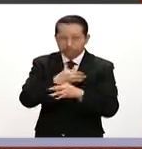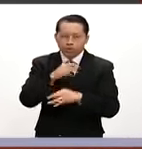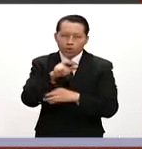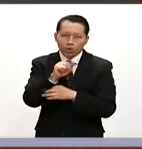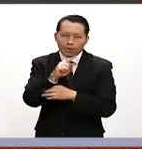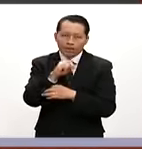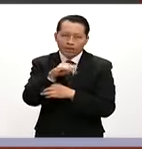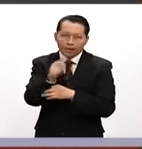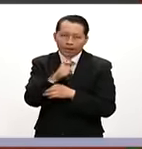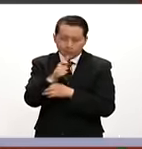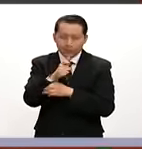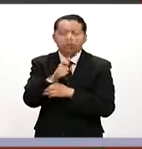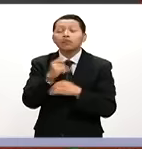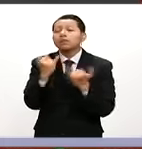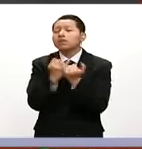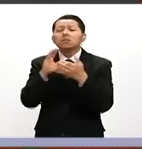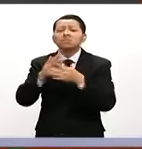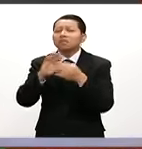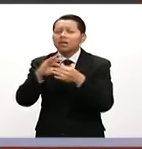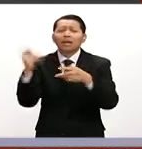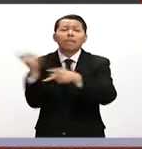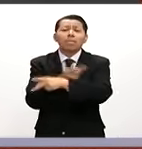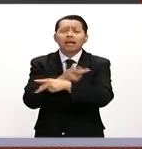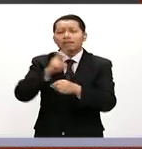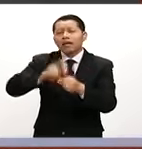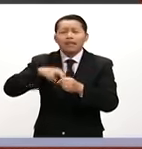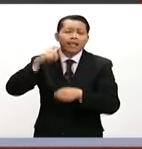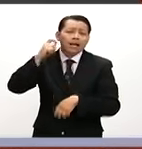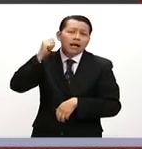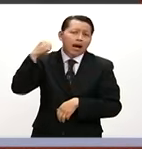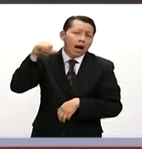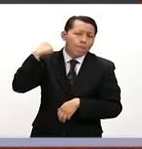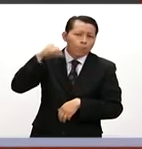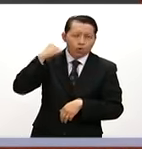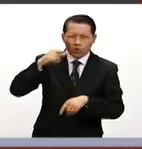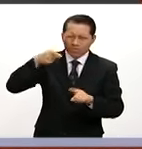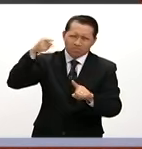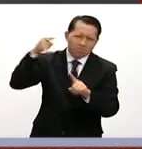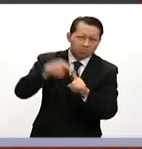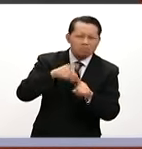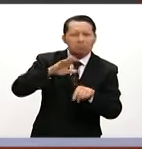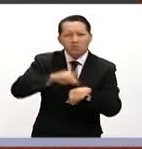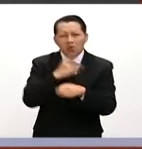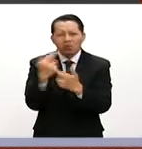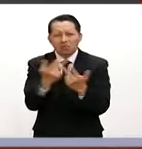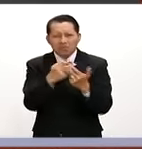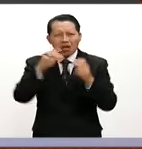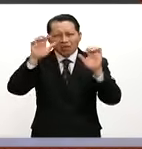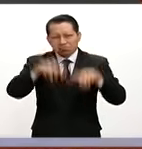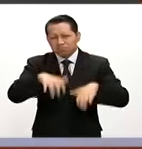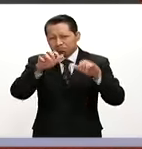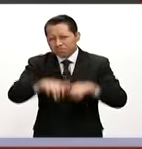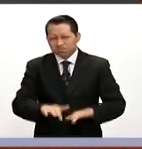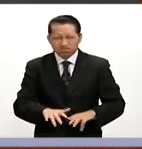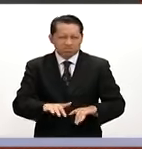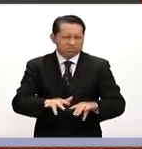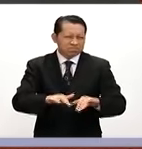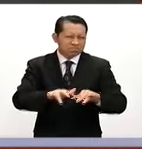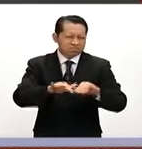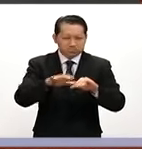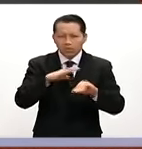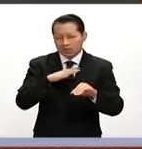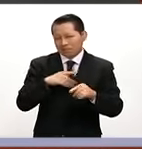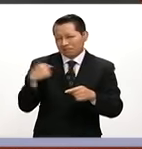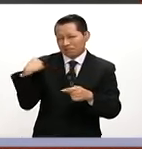Adriana, nos des el panorama de lo que se está viviendo en Acapulco, principalmente afectado por estas inundaciones y las fuertes lluvias de los